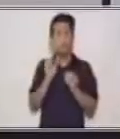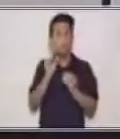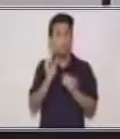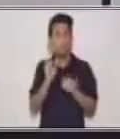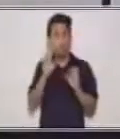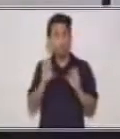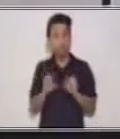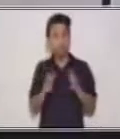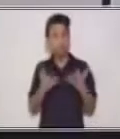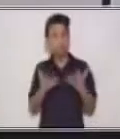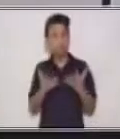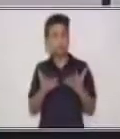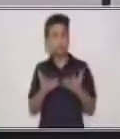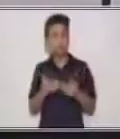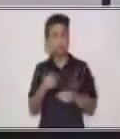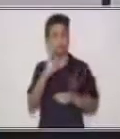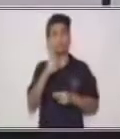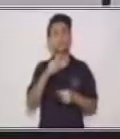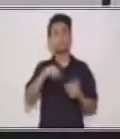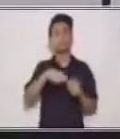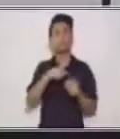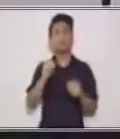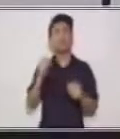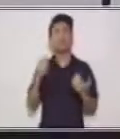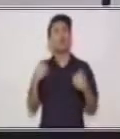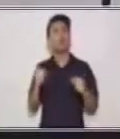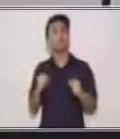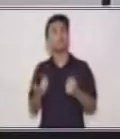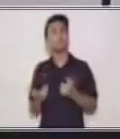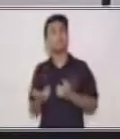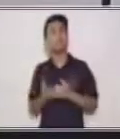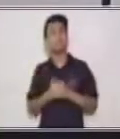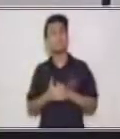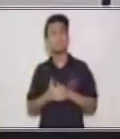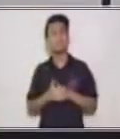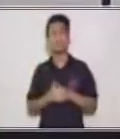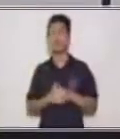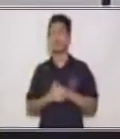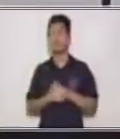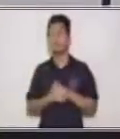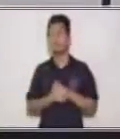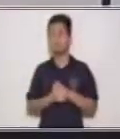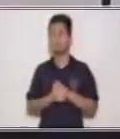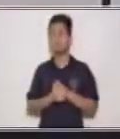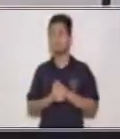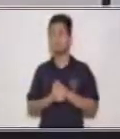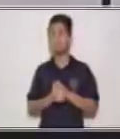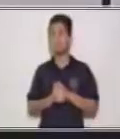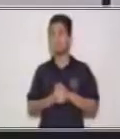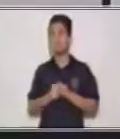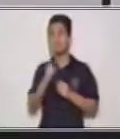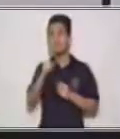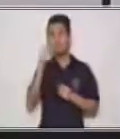¿Qué hacen ustedes en tu familia? Ah, muy bien. Pero quiero que te pongas a pensar cuáles son las cosas más